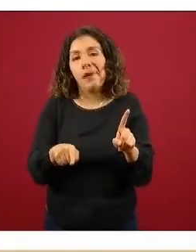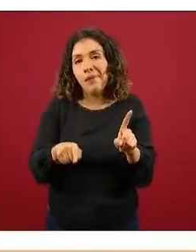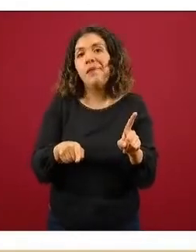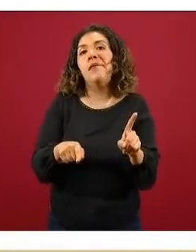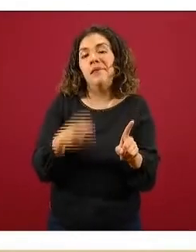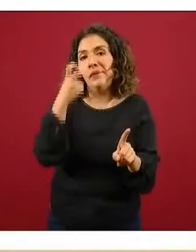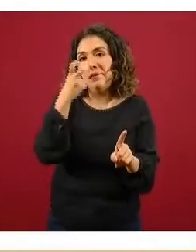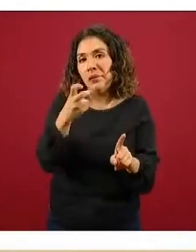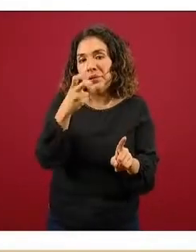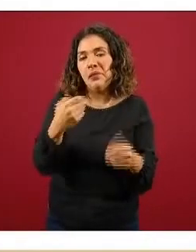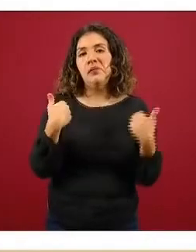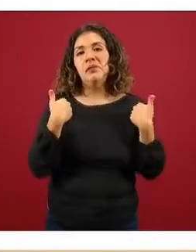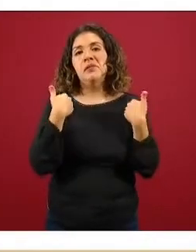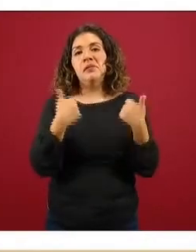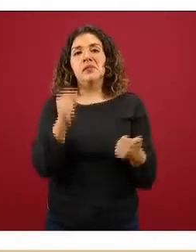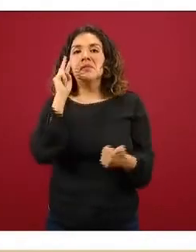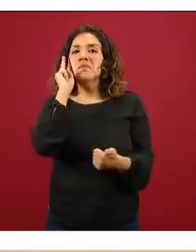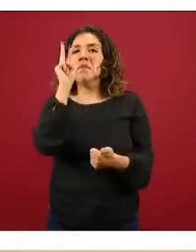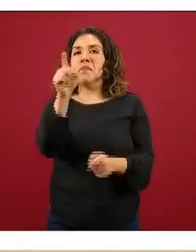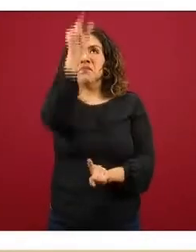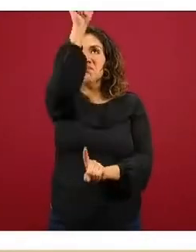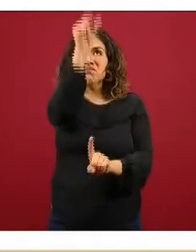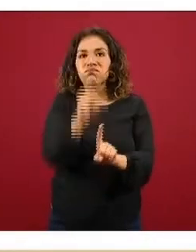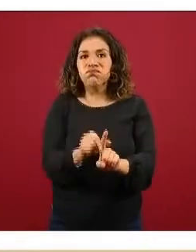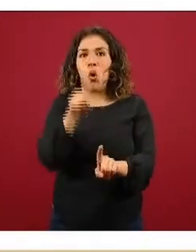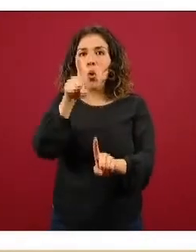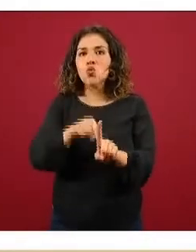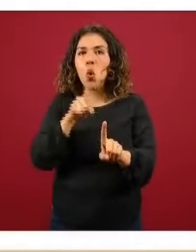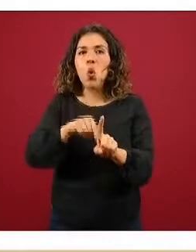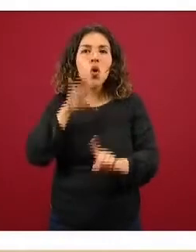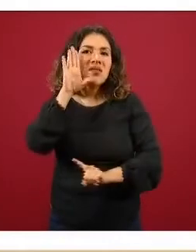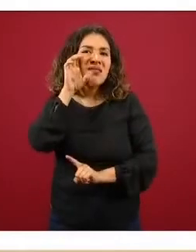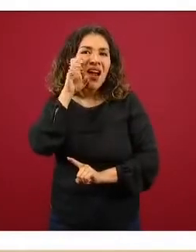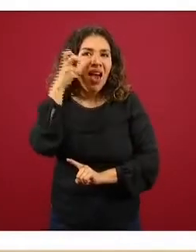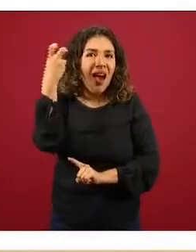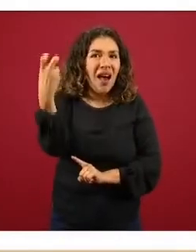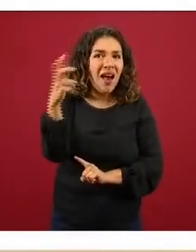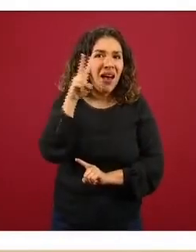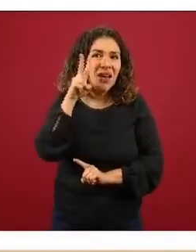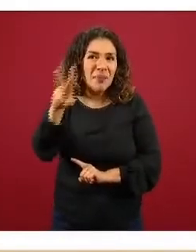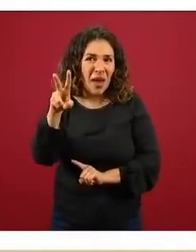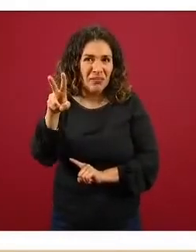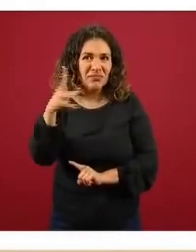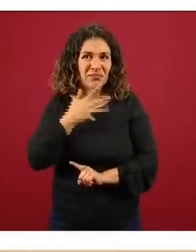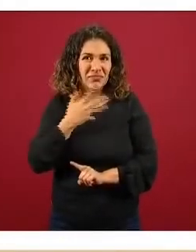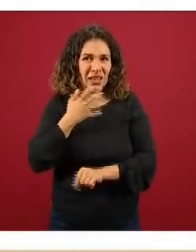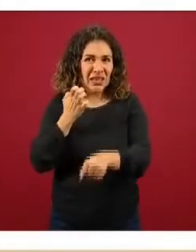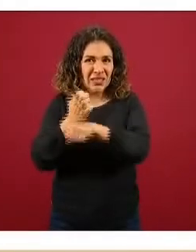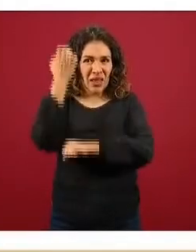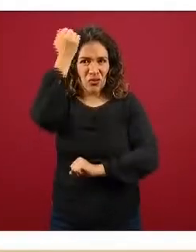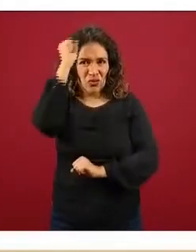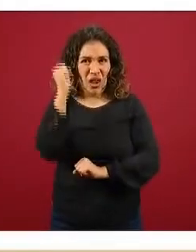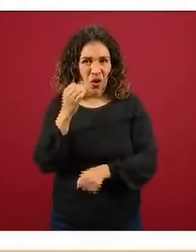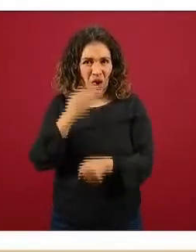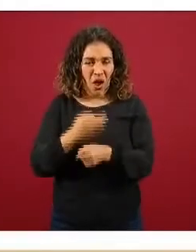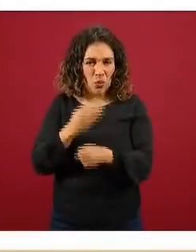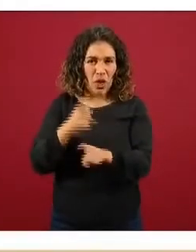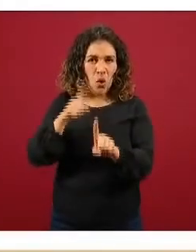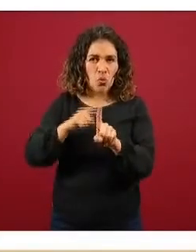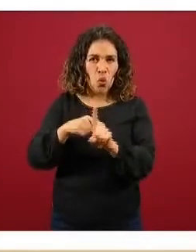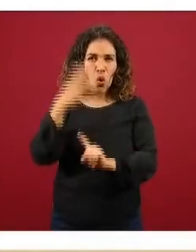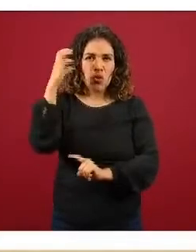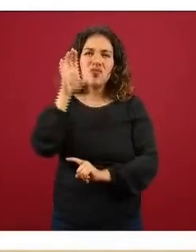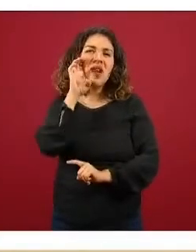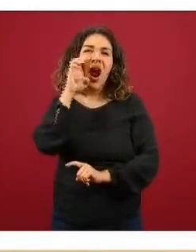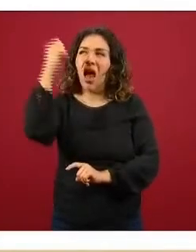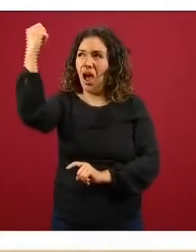con esta barra y el color naranja que maneja el Estado de Sinaloa en este momento, que